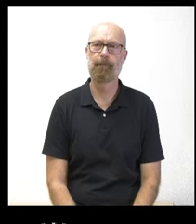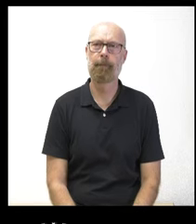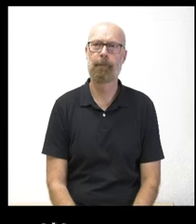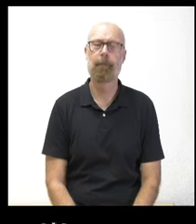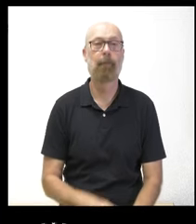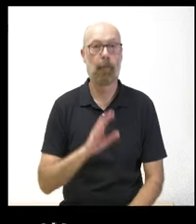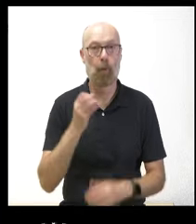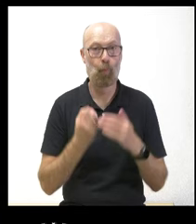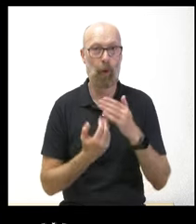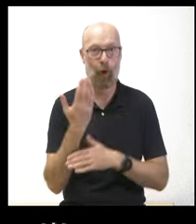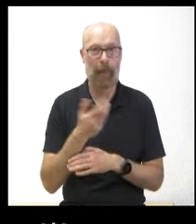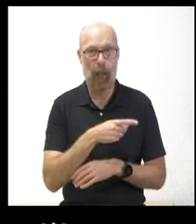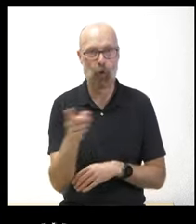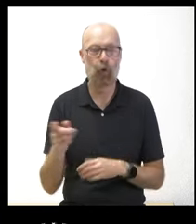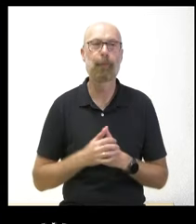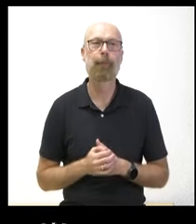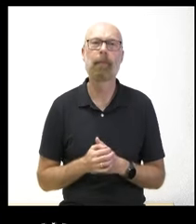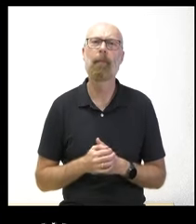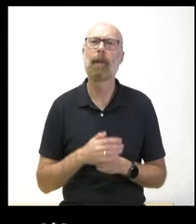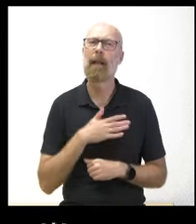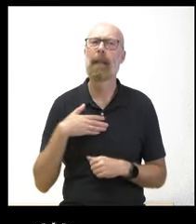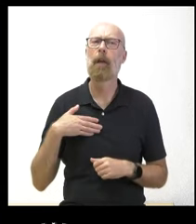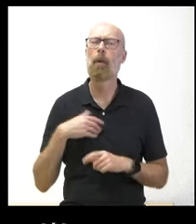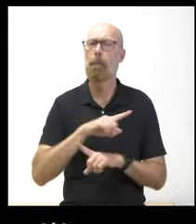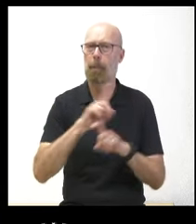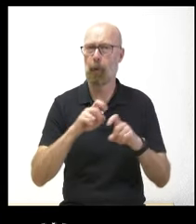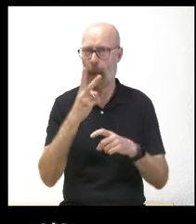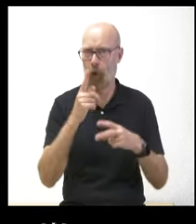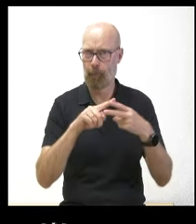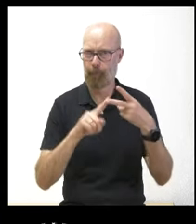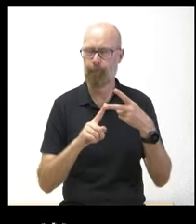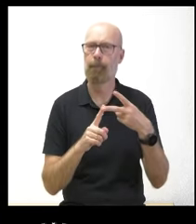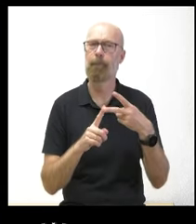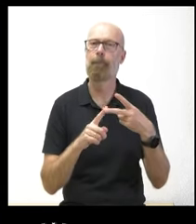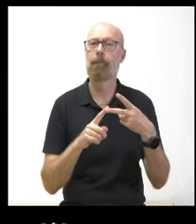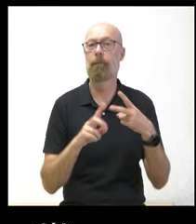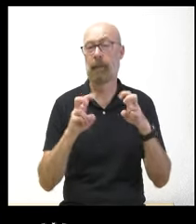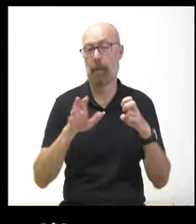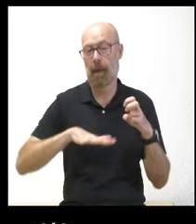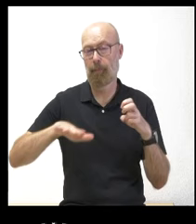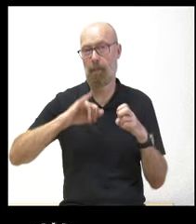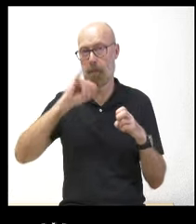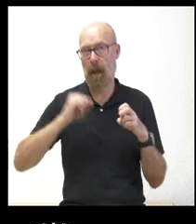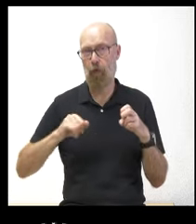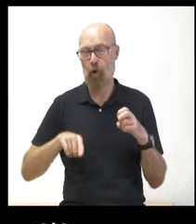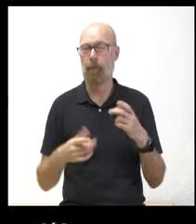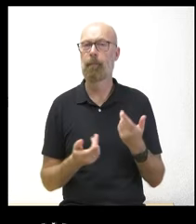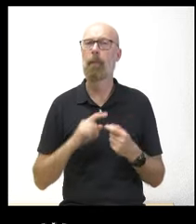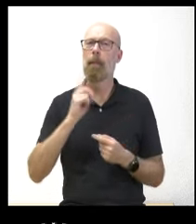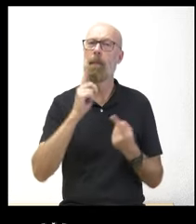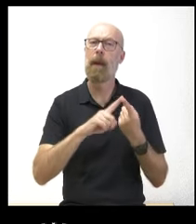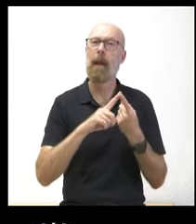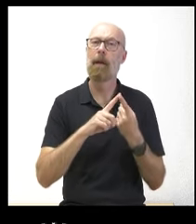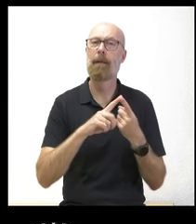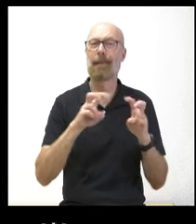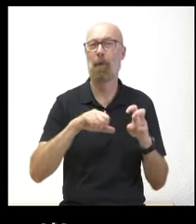hola buenos días a todos buenos días yo tengo dos preguntas y las dos son vertianas la primera es sobre el